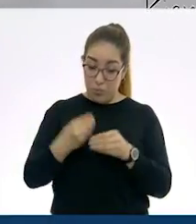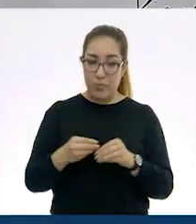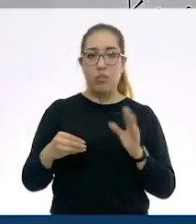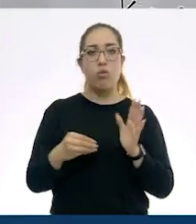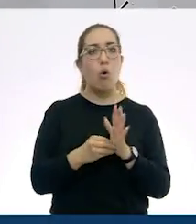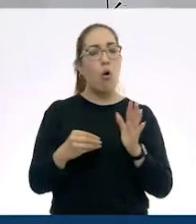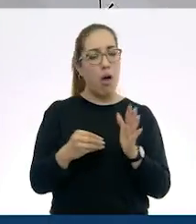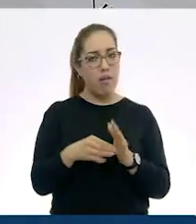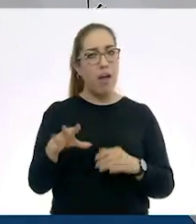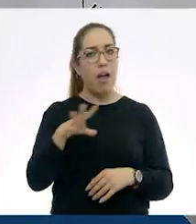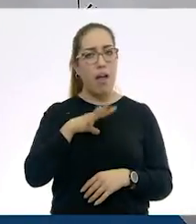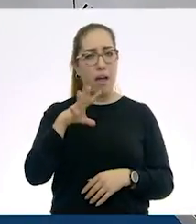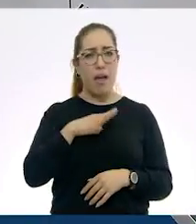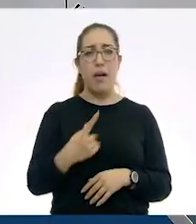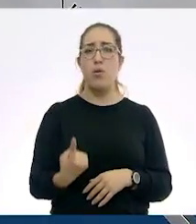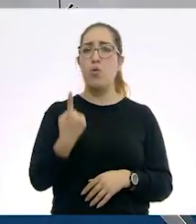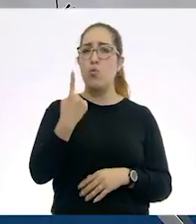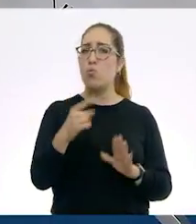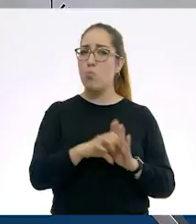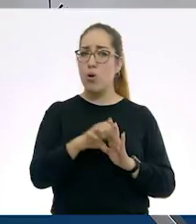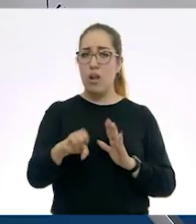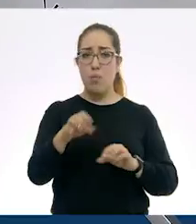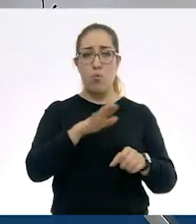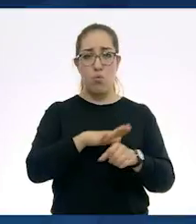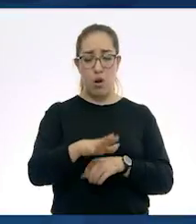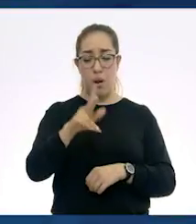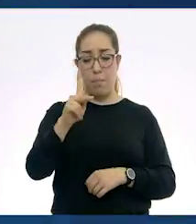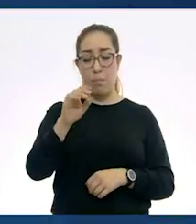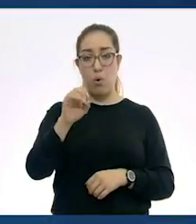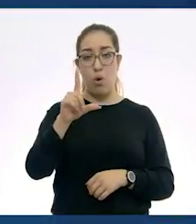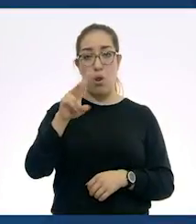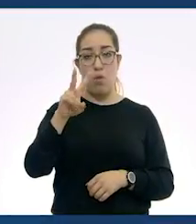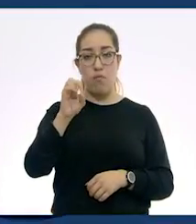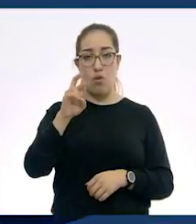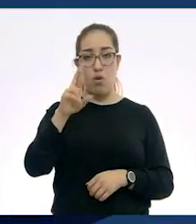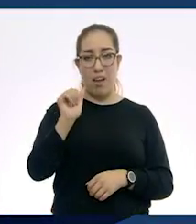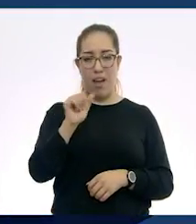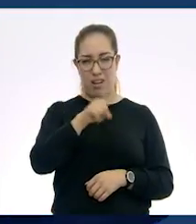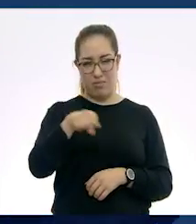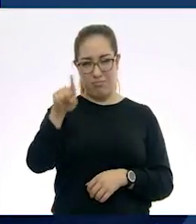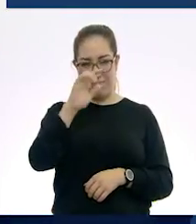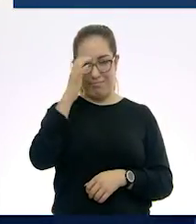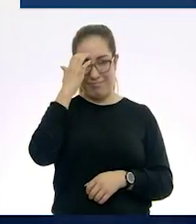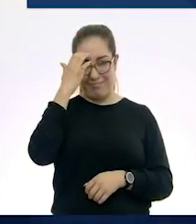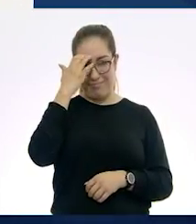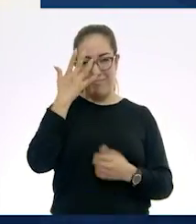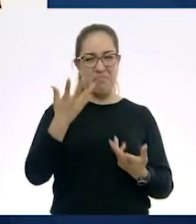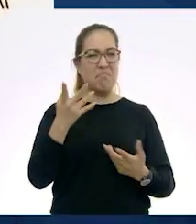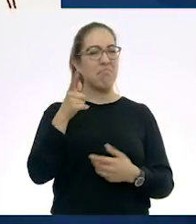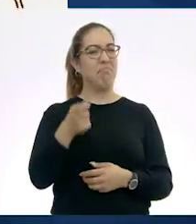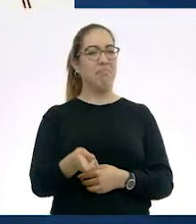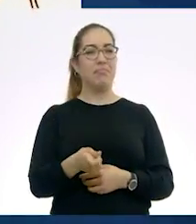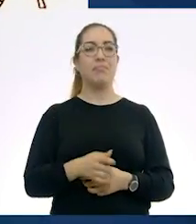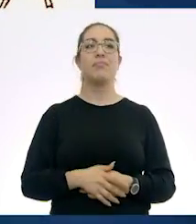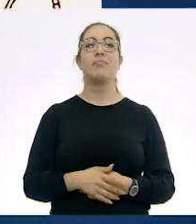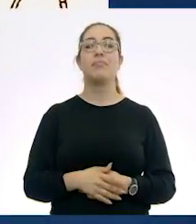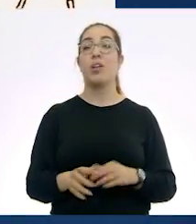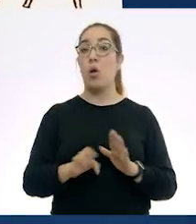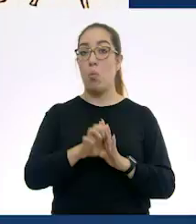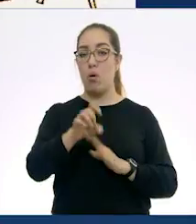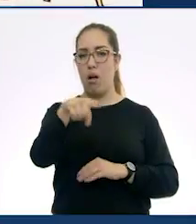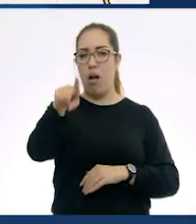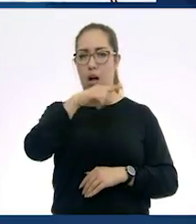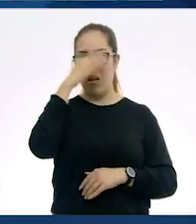Uno de ellos, por ejemplo, es la pólvora. ¿Se imaginan ustedes, por ejemplo, una guerra sin